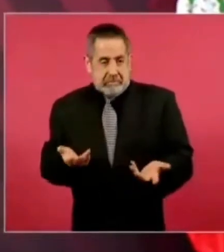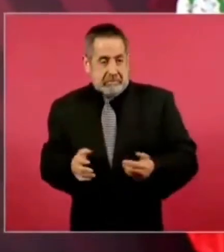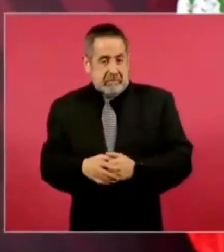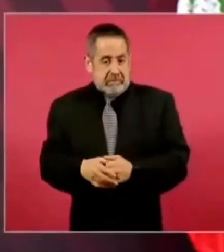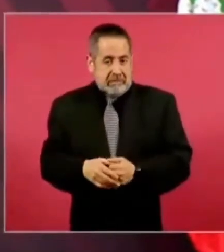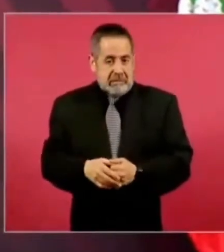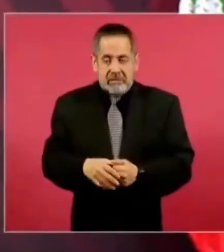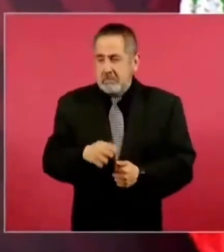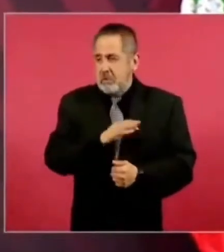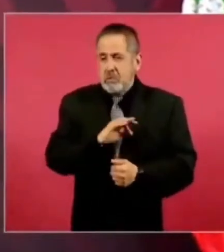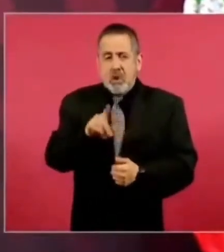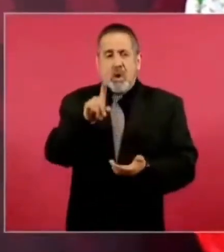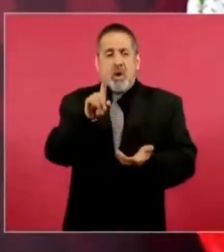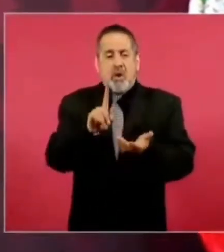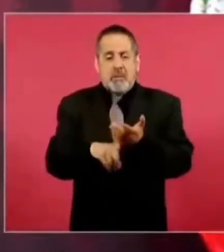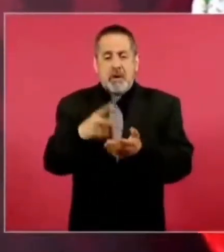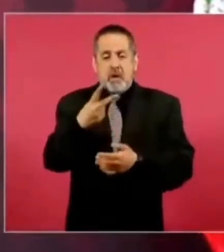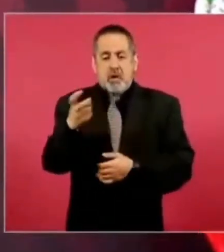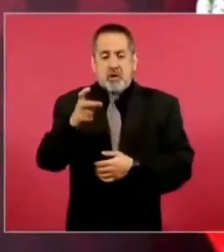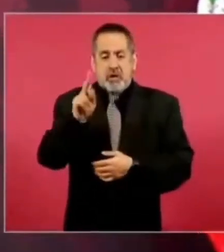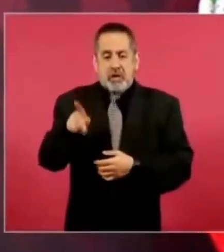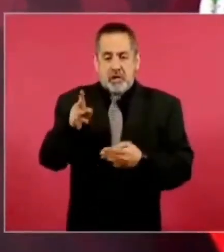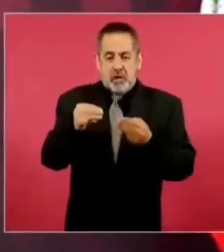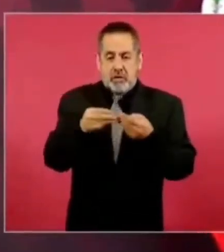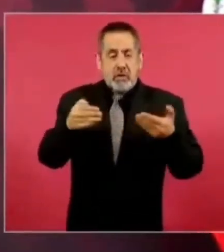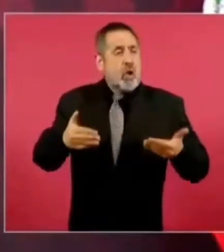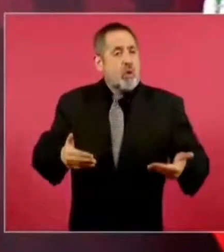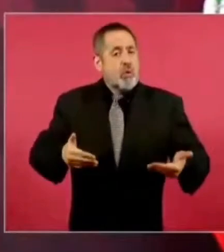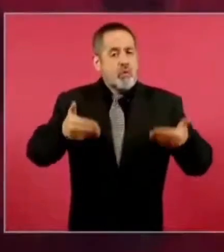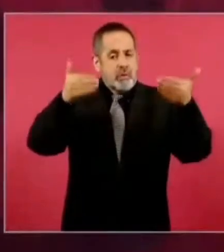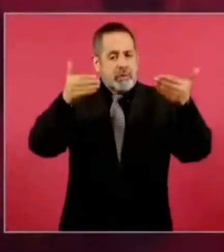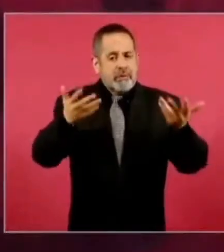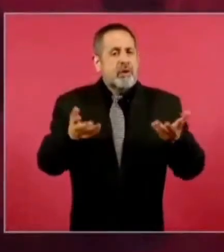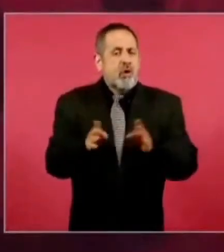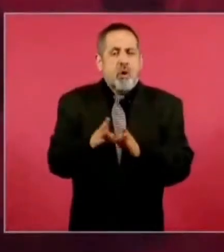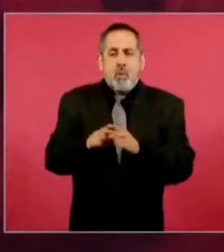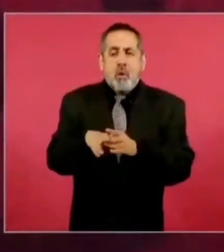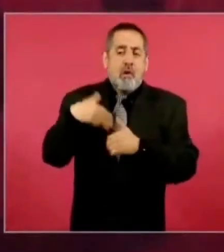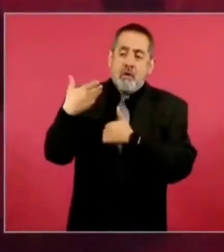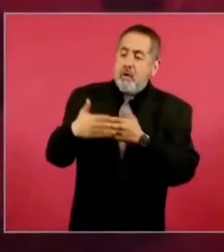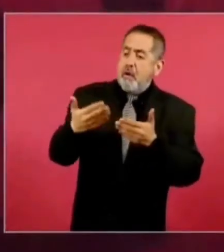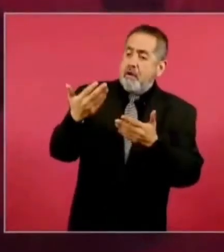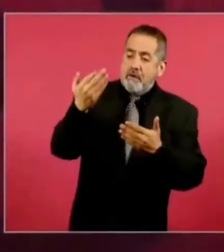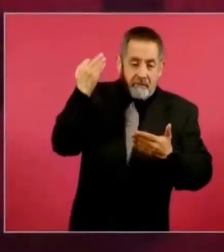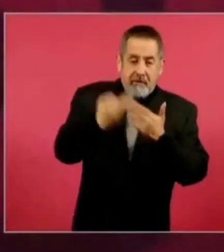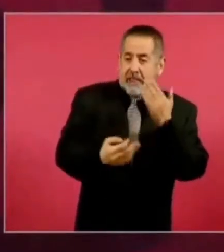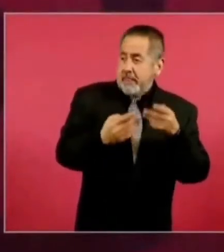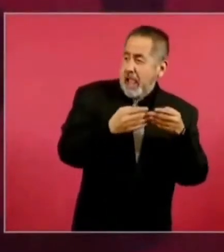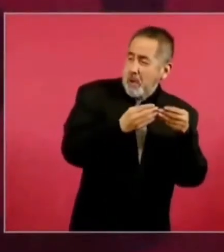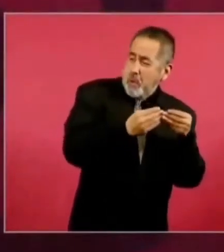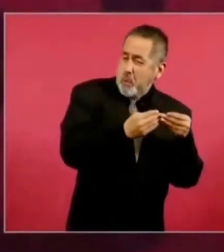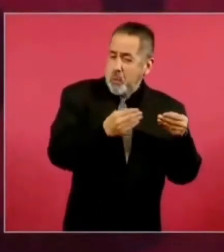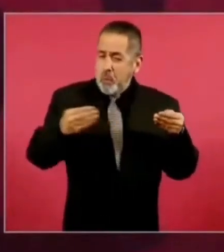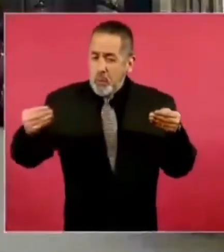como mil doscientos kilómetros. ¿Cómo lo van a hacer con el resto? ¿Cuándo van a terminar?